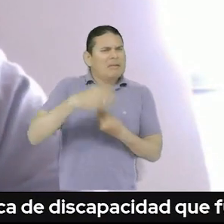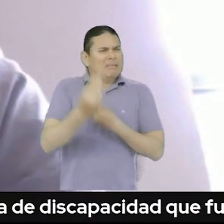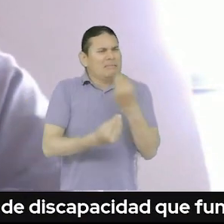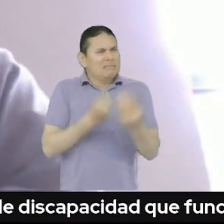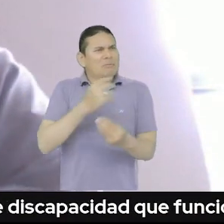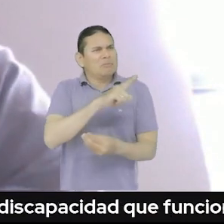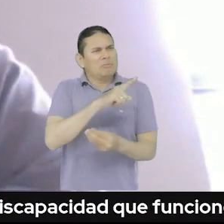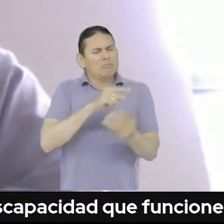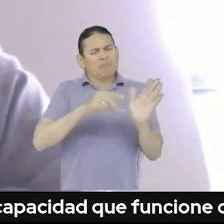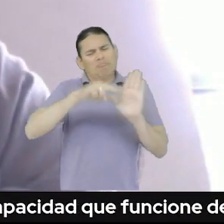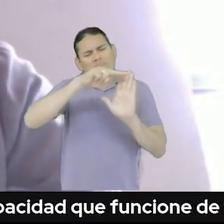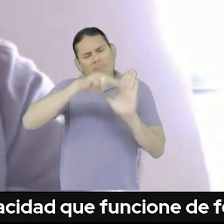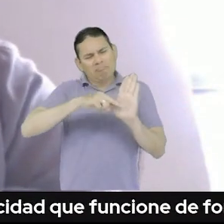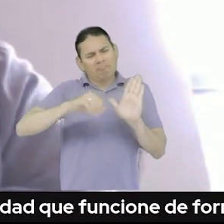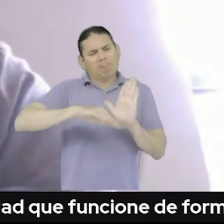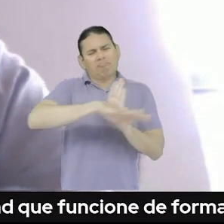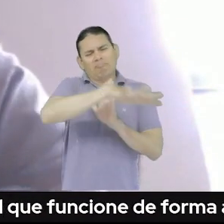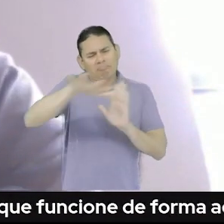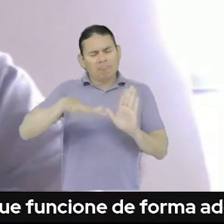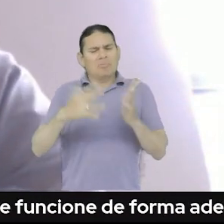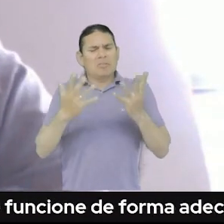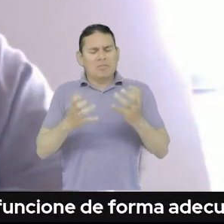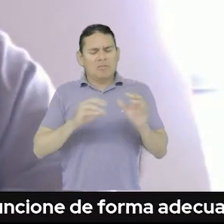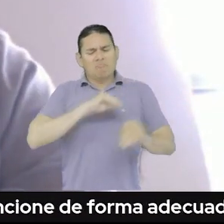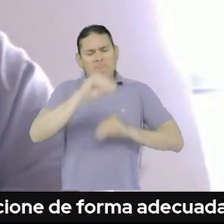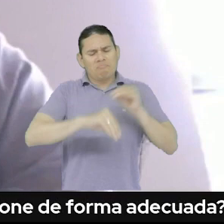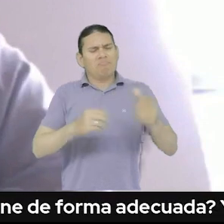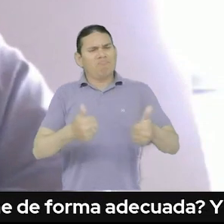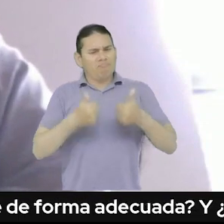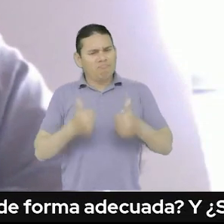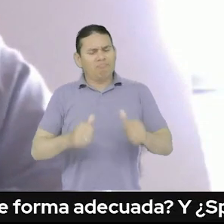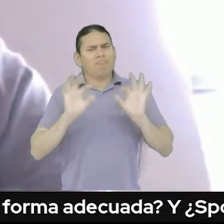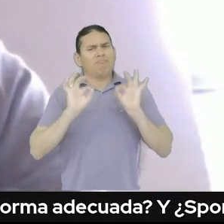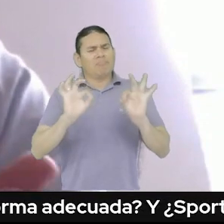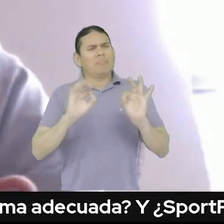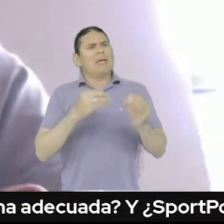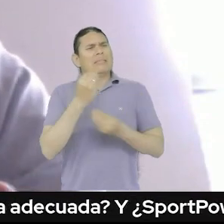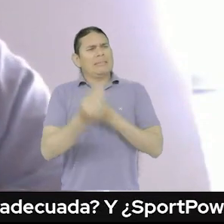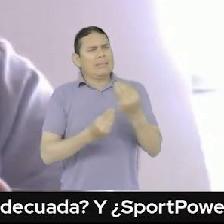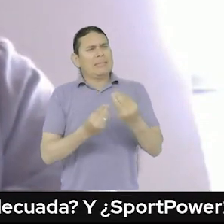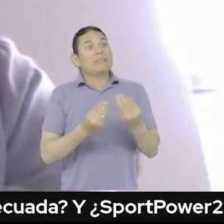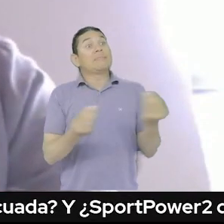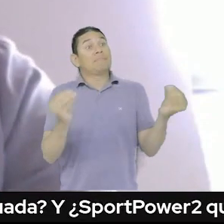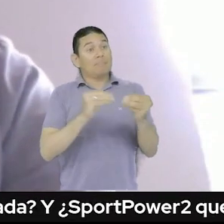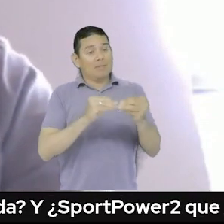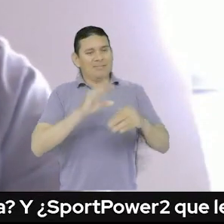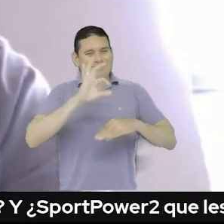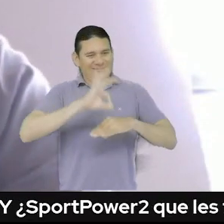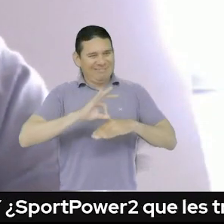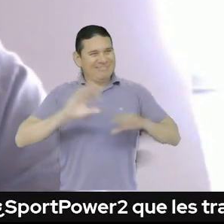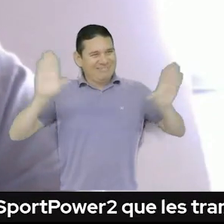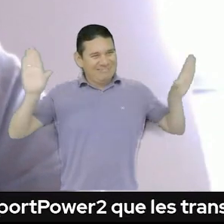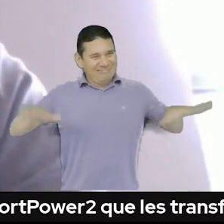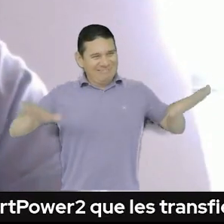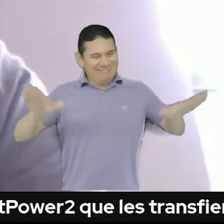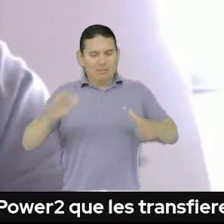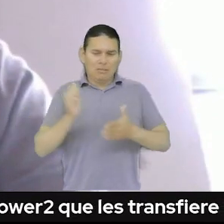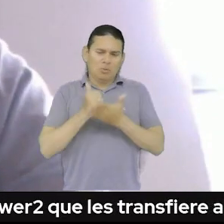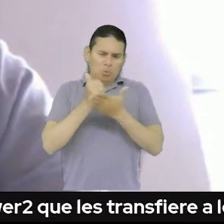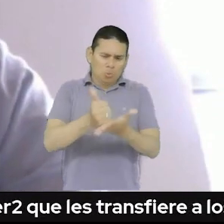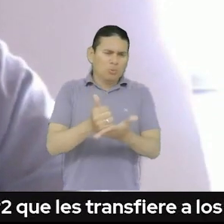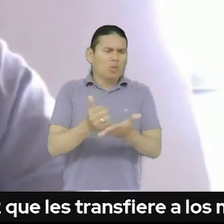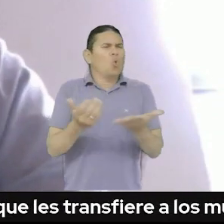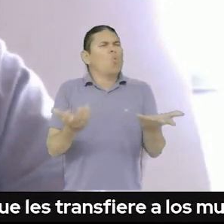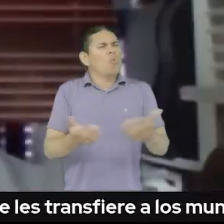desarrollar un proceso de política pública adecuada y Sport Power 2, qué les transfiere a los municipios para esta